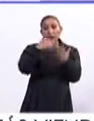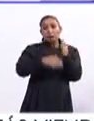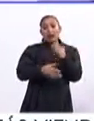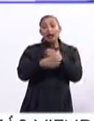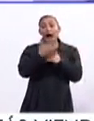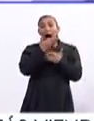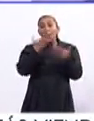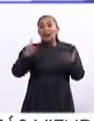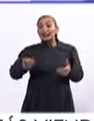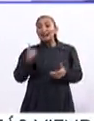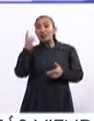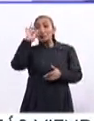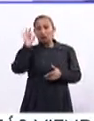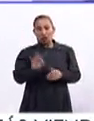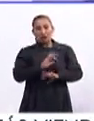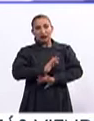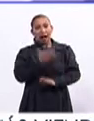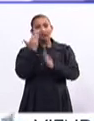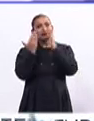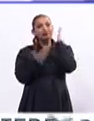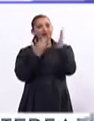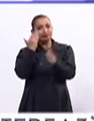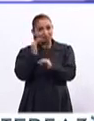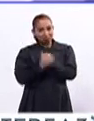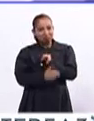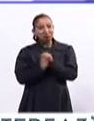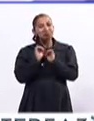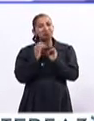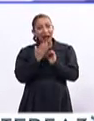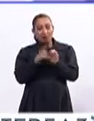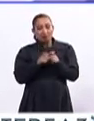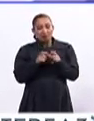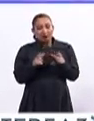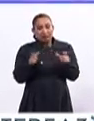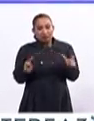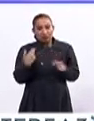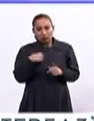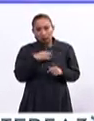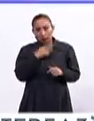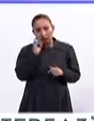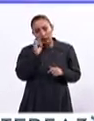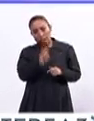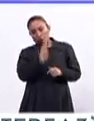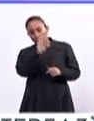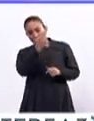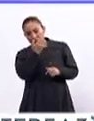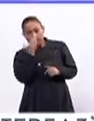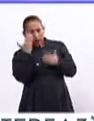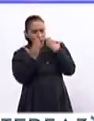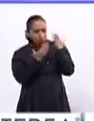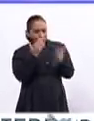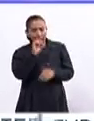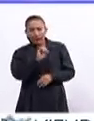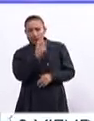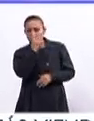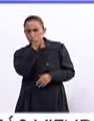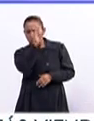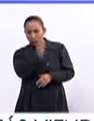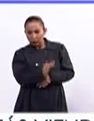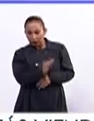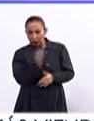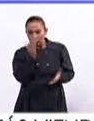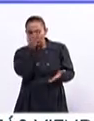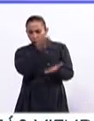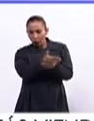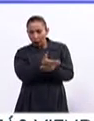2000 ahora 71% lo está haciendo. Entonces, está creciendo. Si hablamos también de la parte universitaria, del 22%